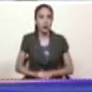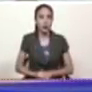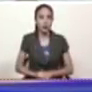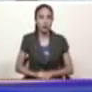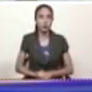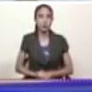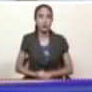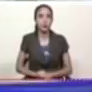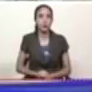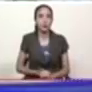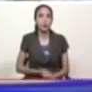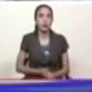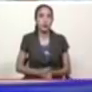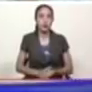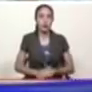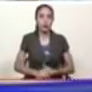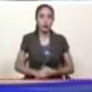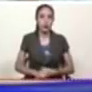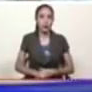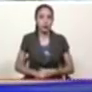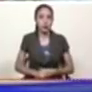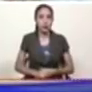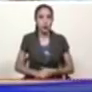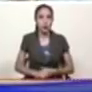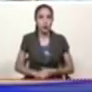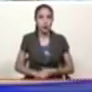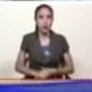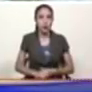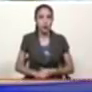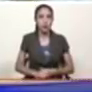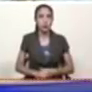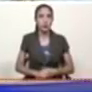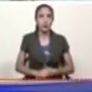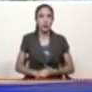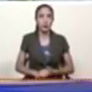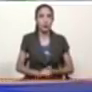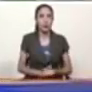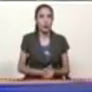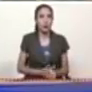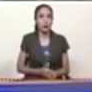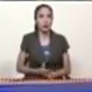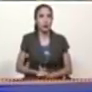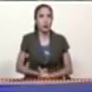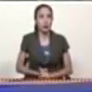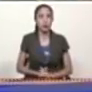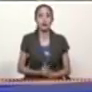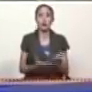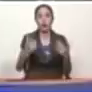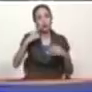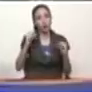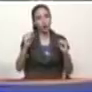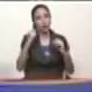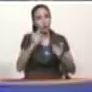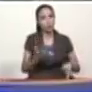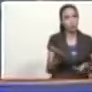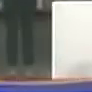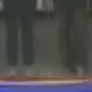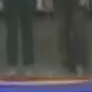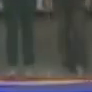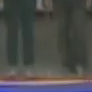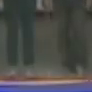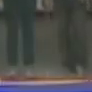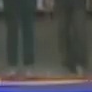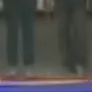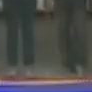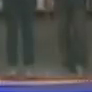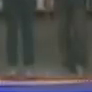3.000 familias desde esta tierra tierra de mitos y leyendas le decimos que viva la patria que